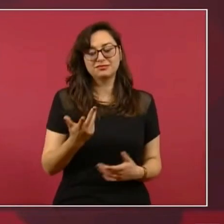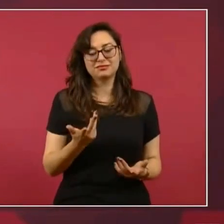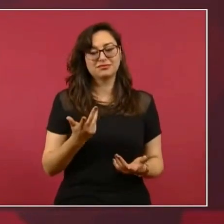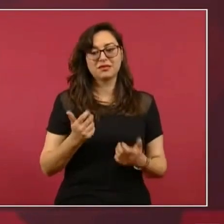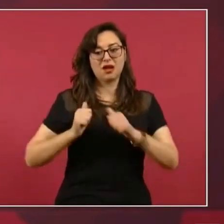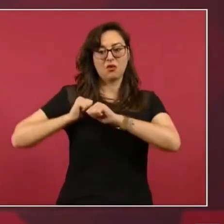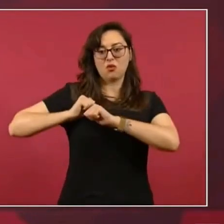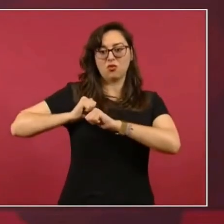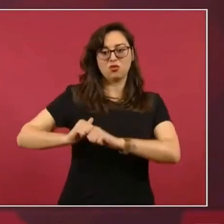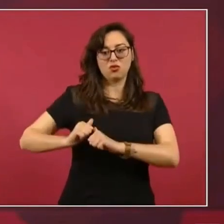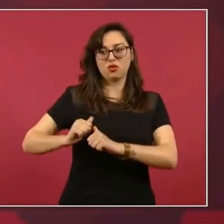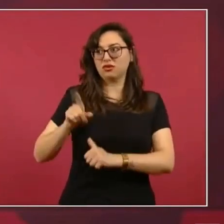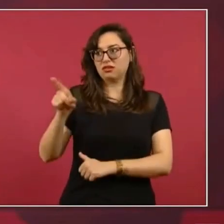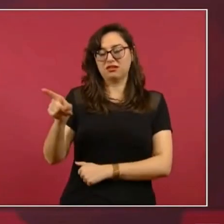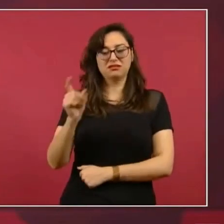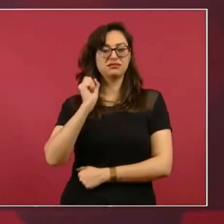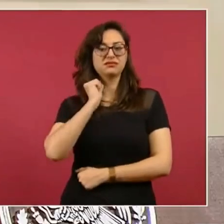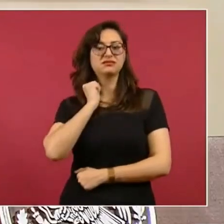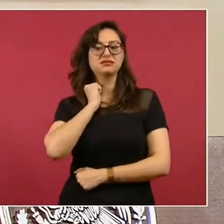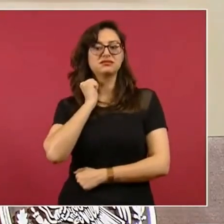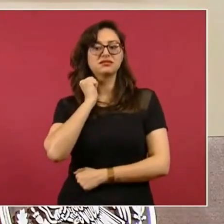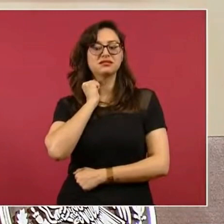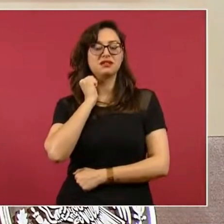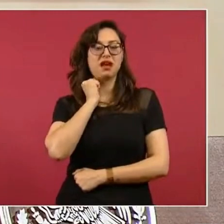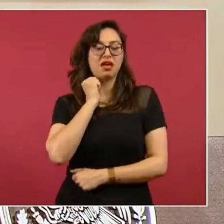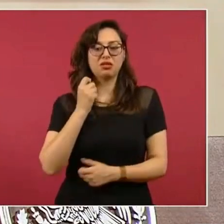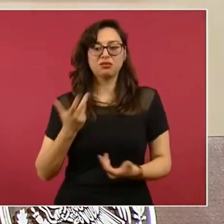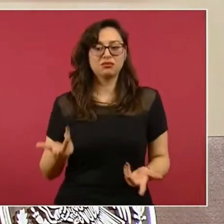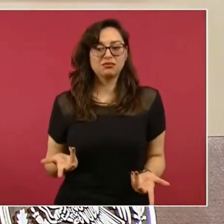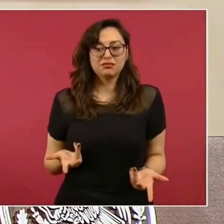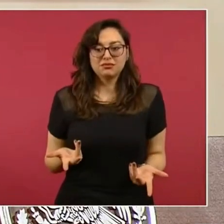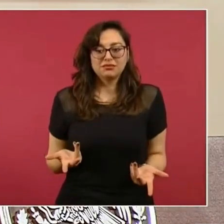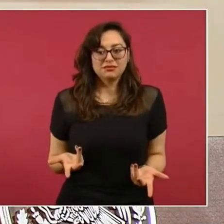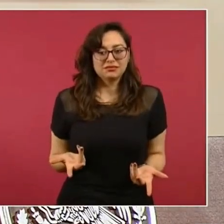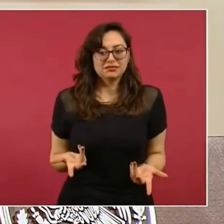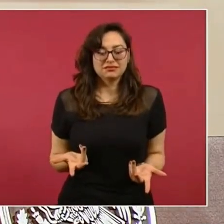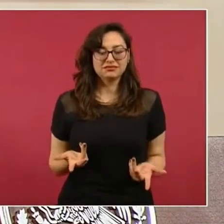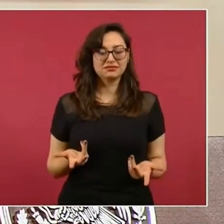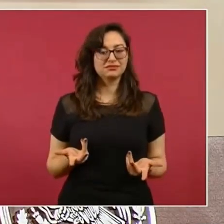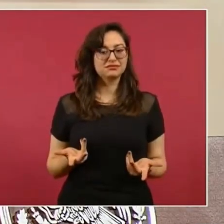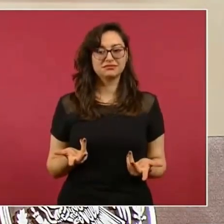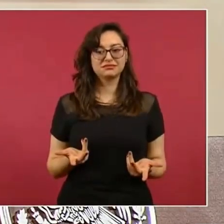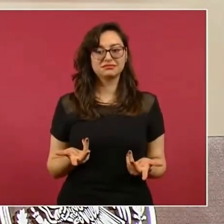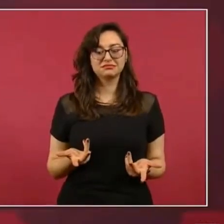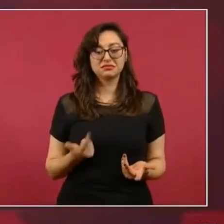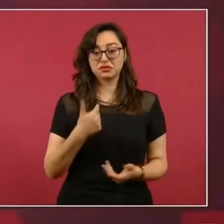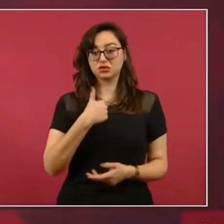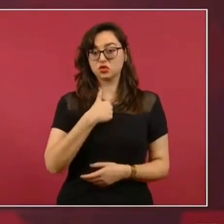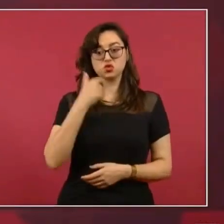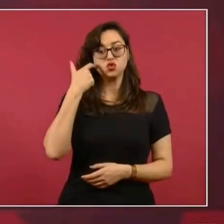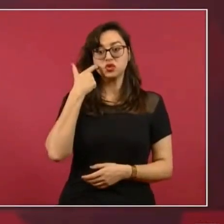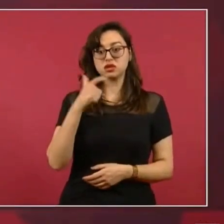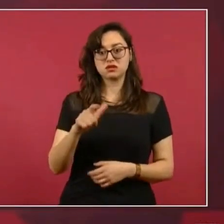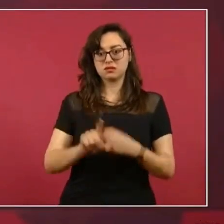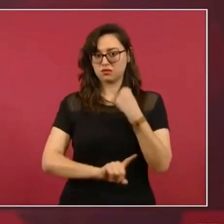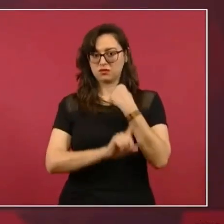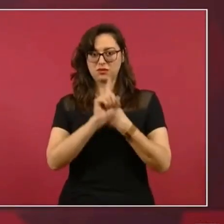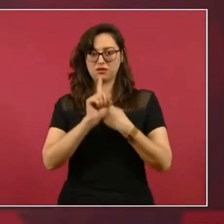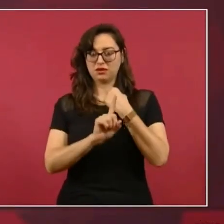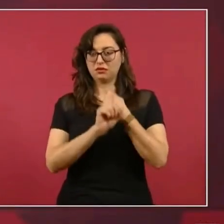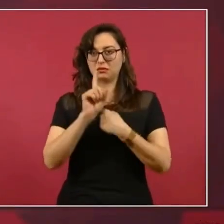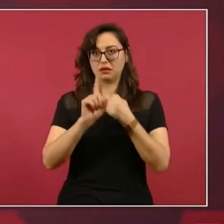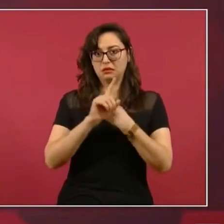malinterpreten mis comentarios. Entonces, sí pienso que